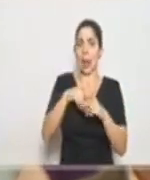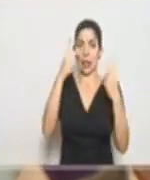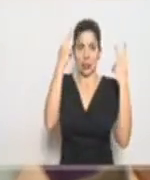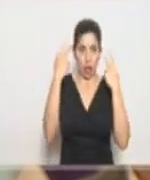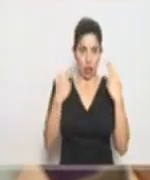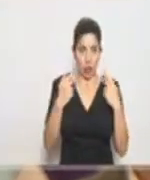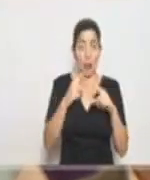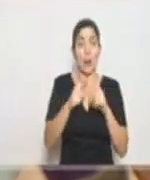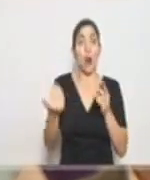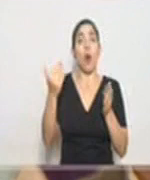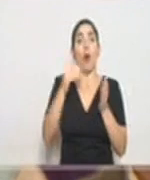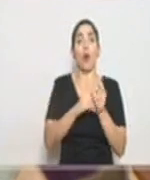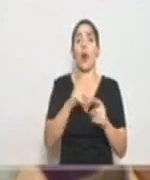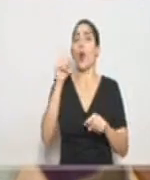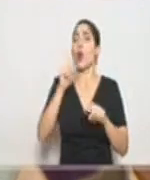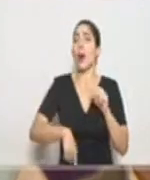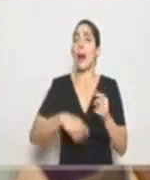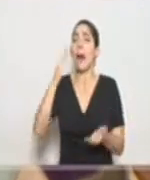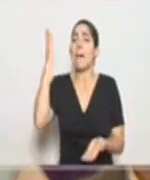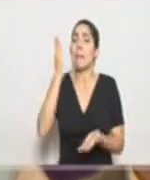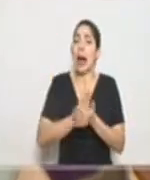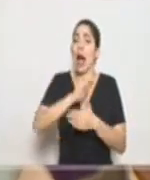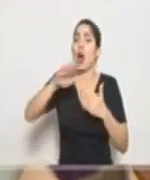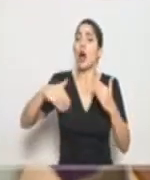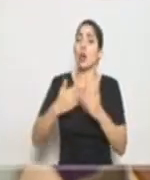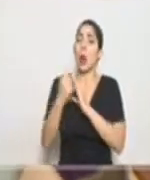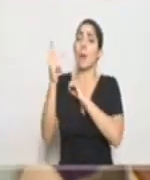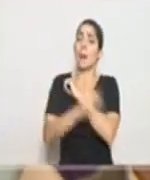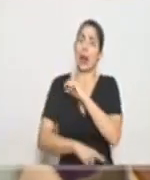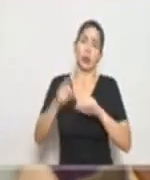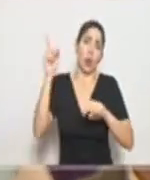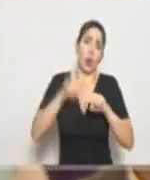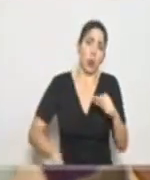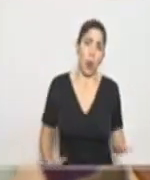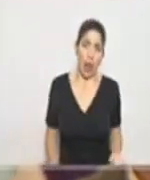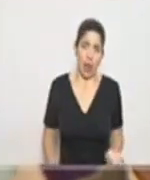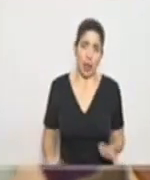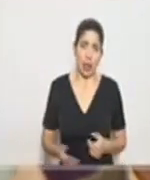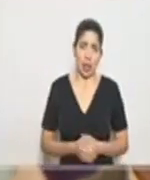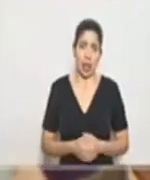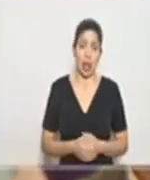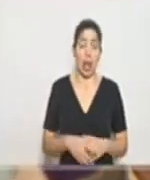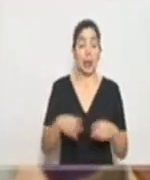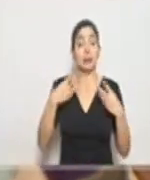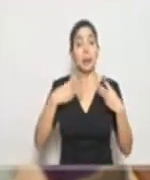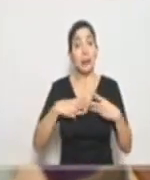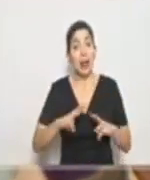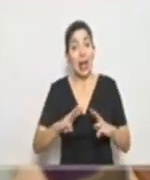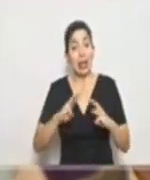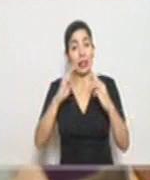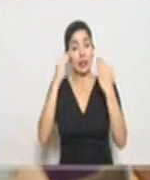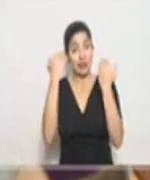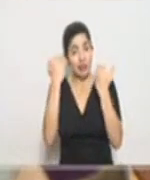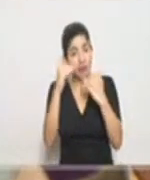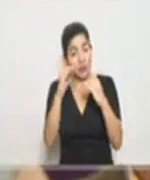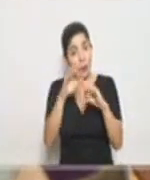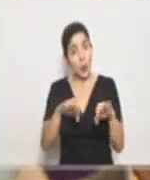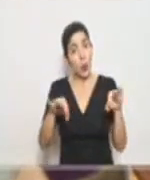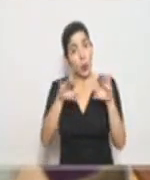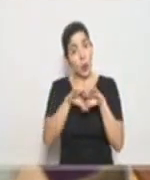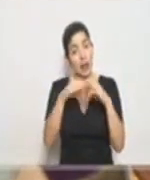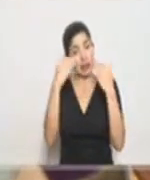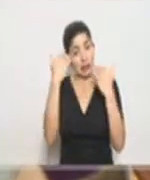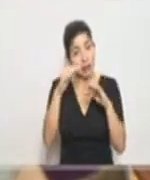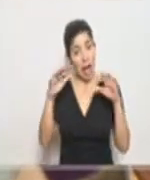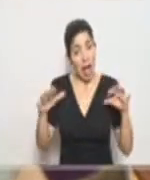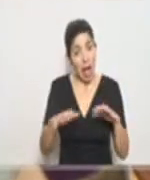vuelvo al punto, no podemos del todo detener al país. Estamos haciendo esas medidas de restricción importante, limitación